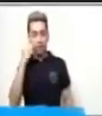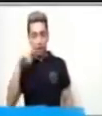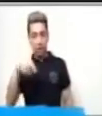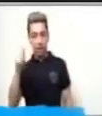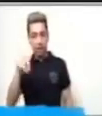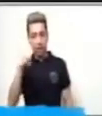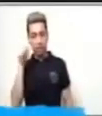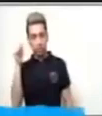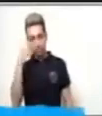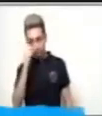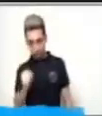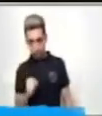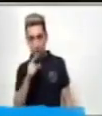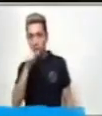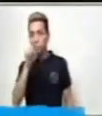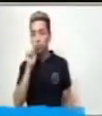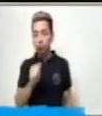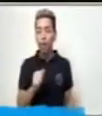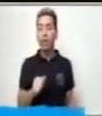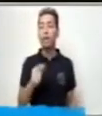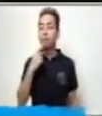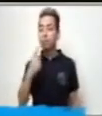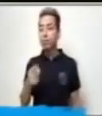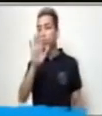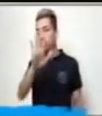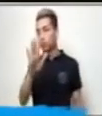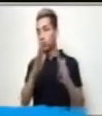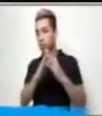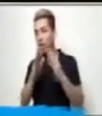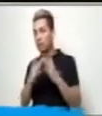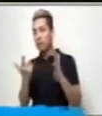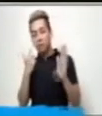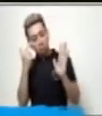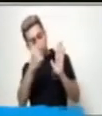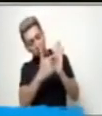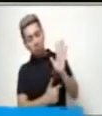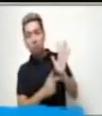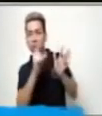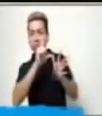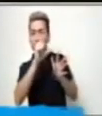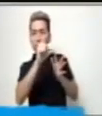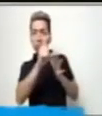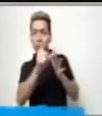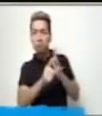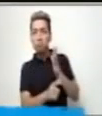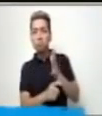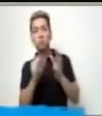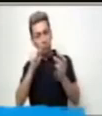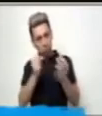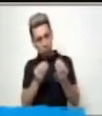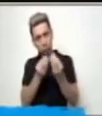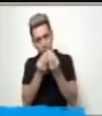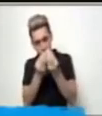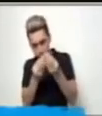qué características puedes observar aquí. Y descríbelas.